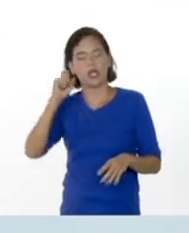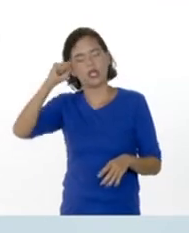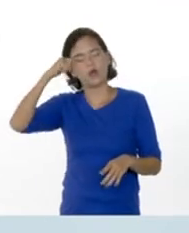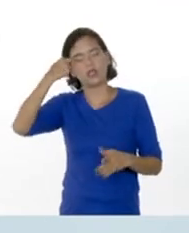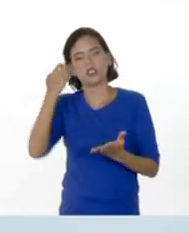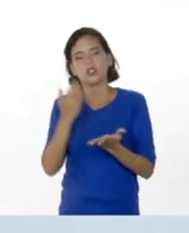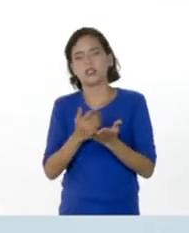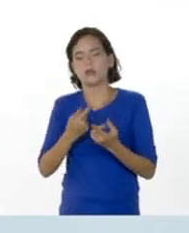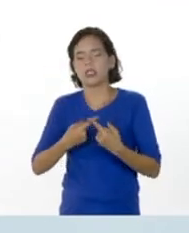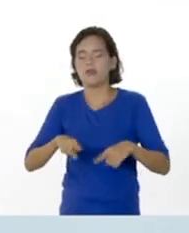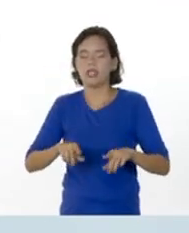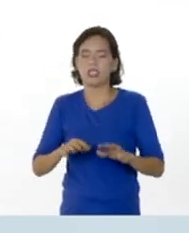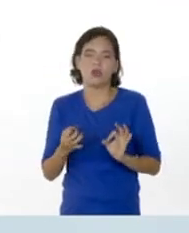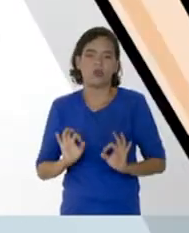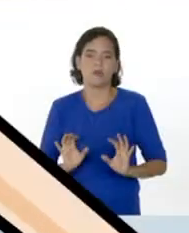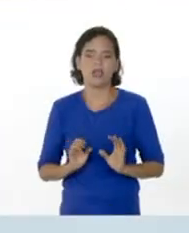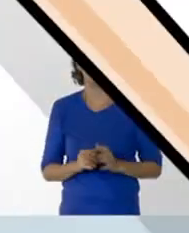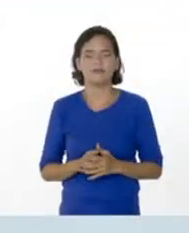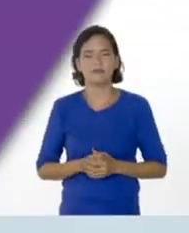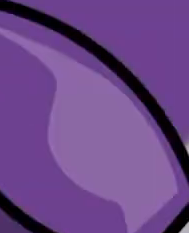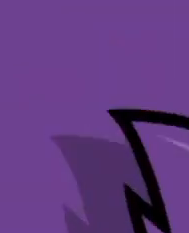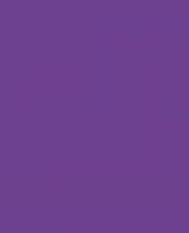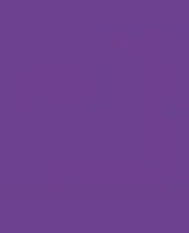que ser diferente es algo común.